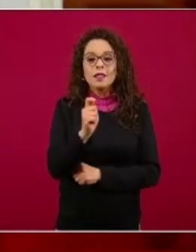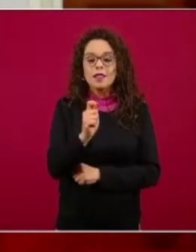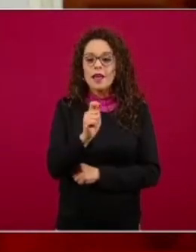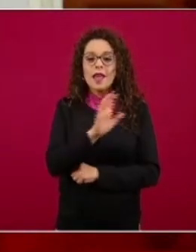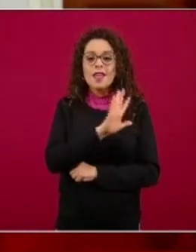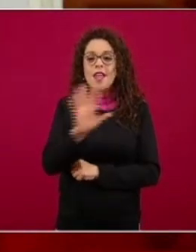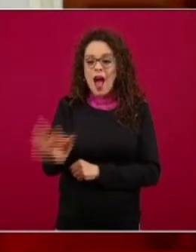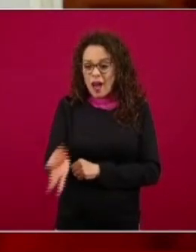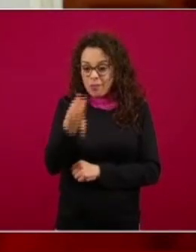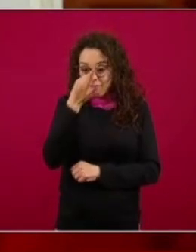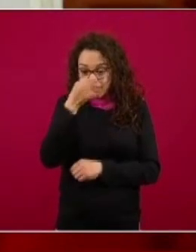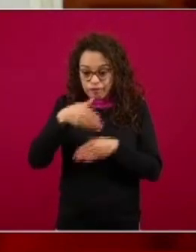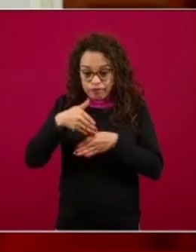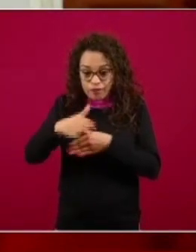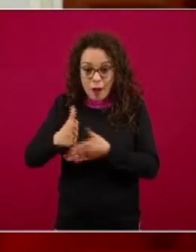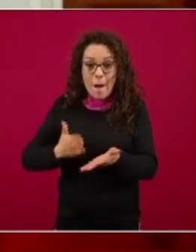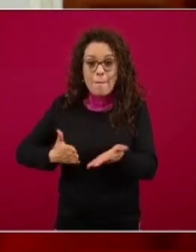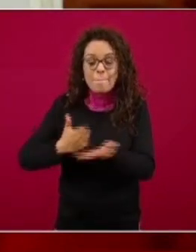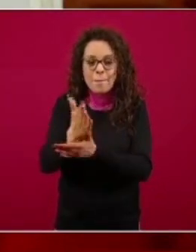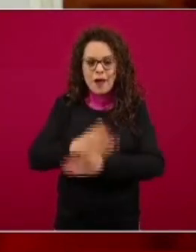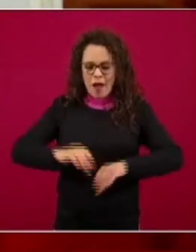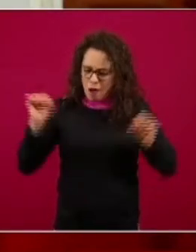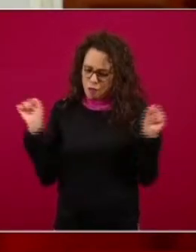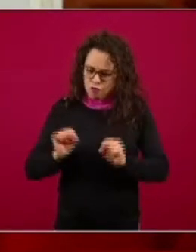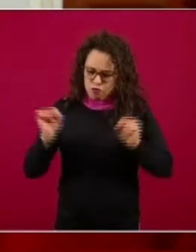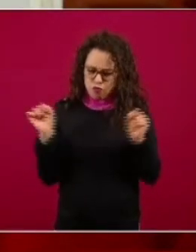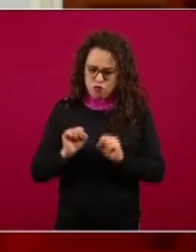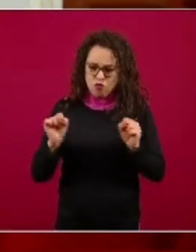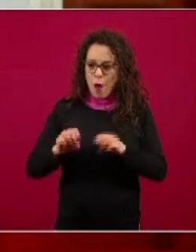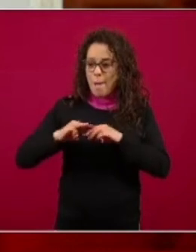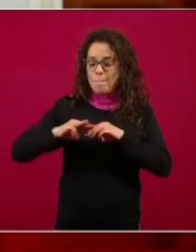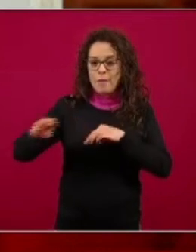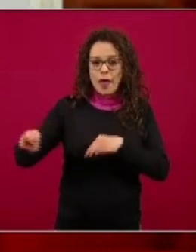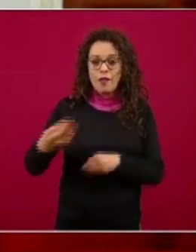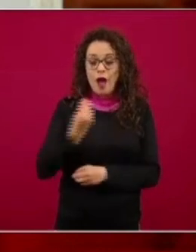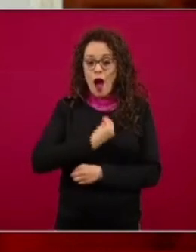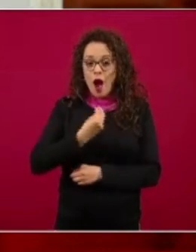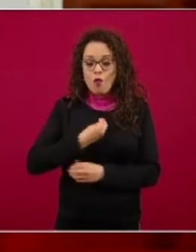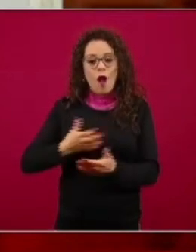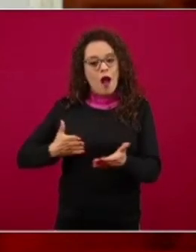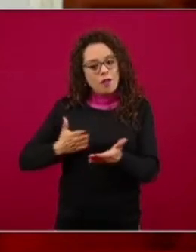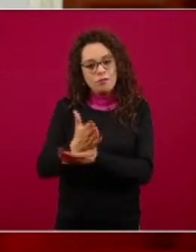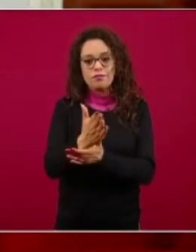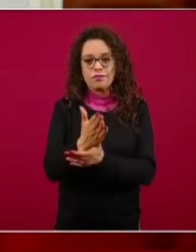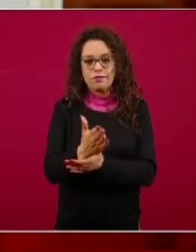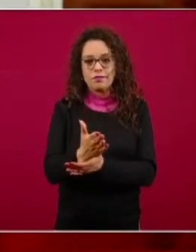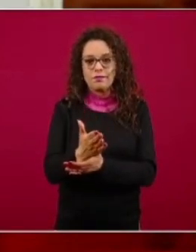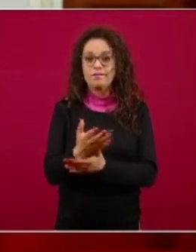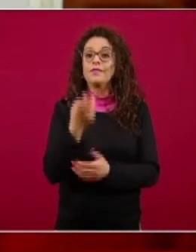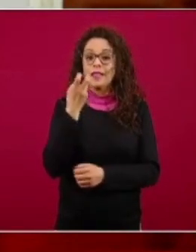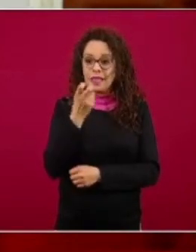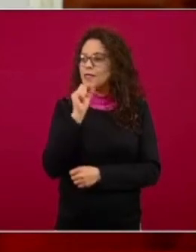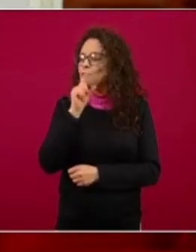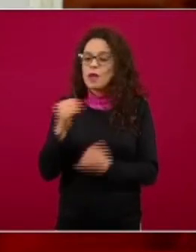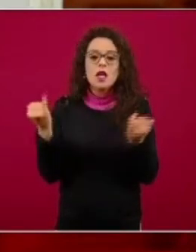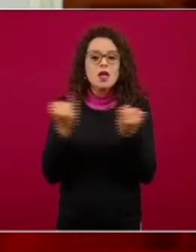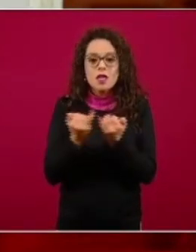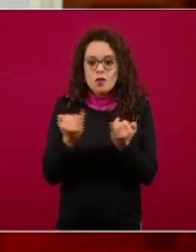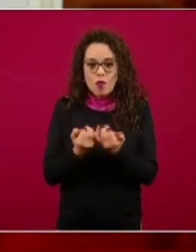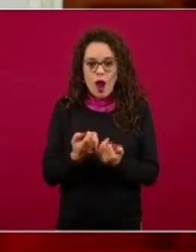sobreponen al cansancio. Entonces yo los invito a todos a que sigamos con las medidas